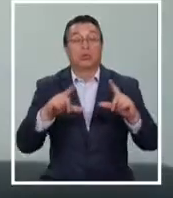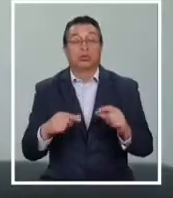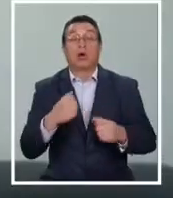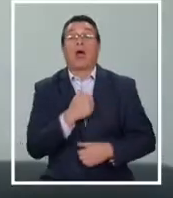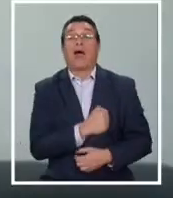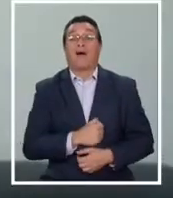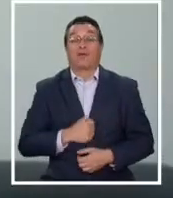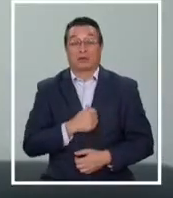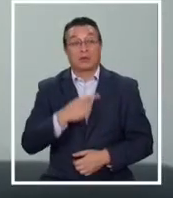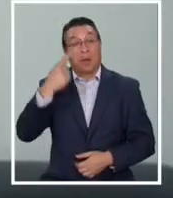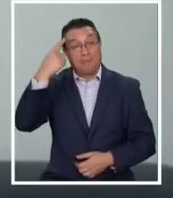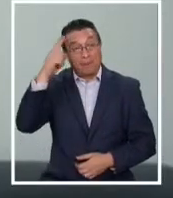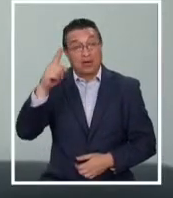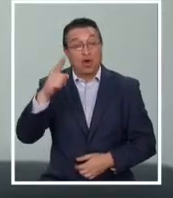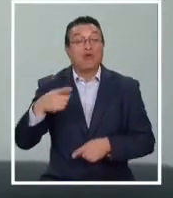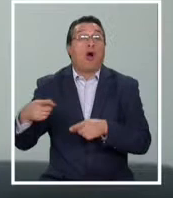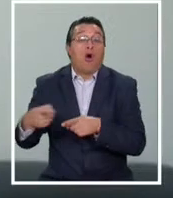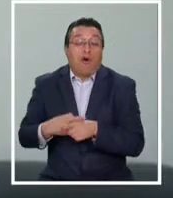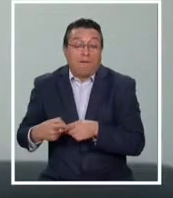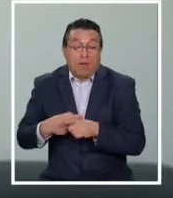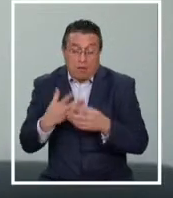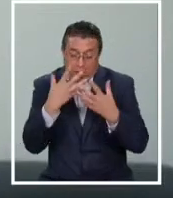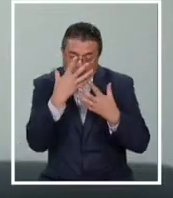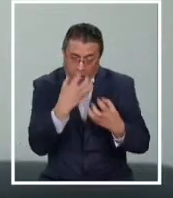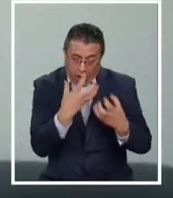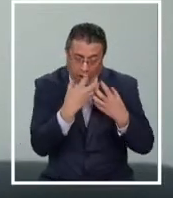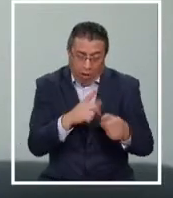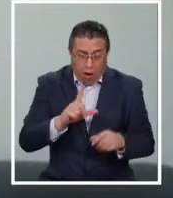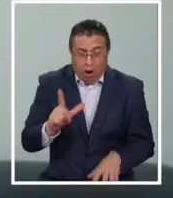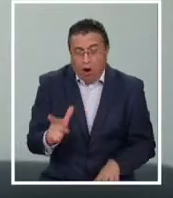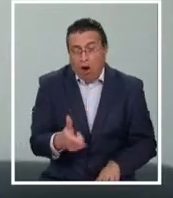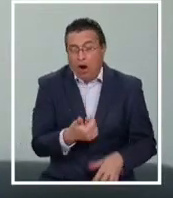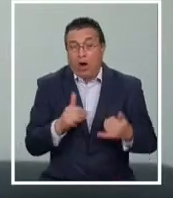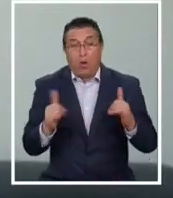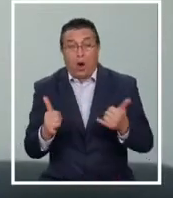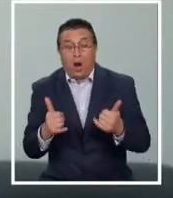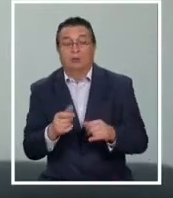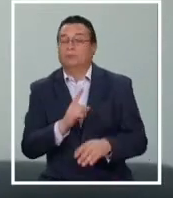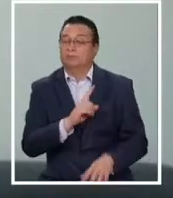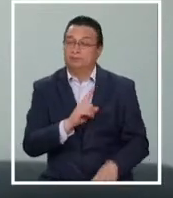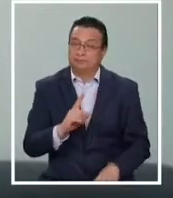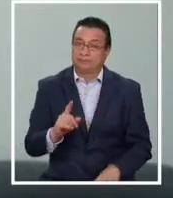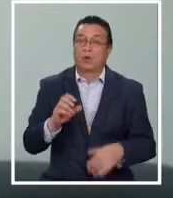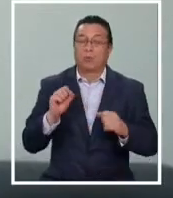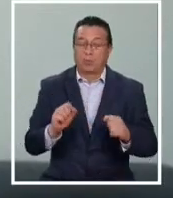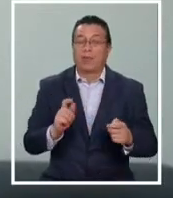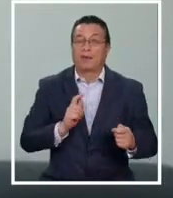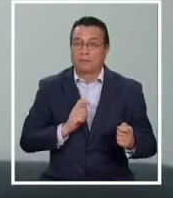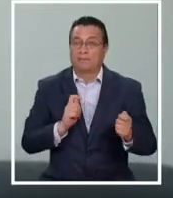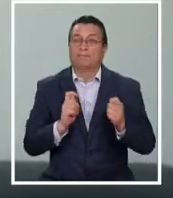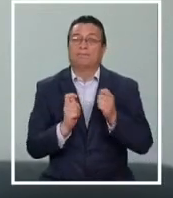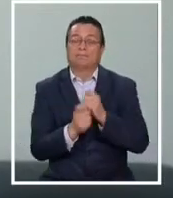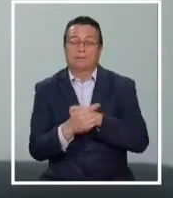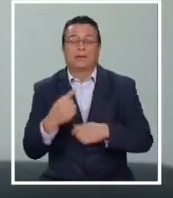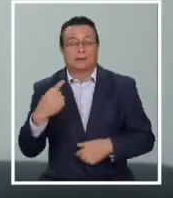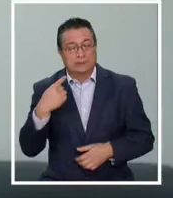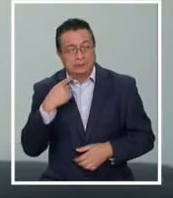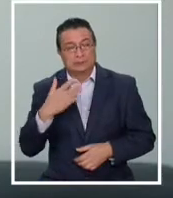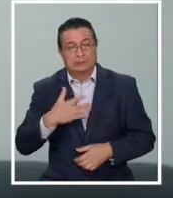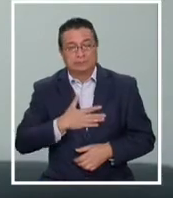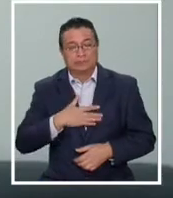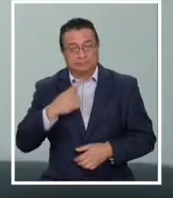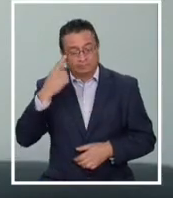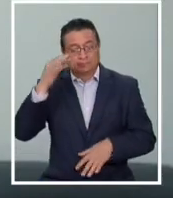aburrimiento. Pero el abuso, pasar demasiadas horas en videojuego puede llevar justamente a instancias